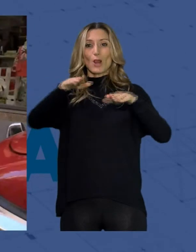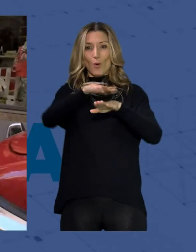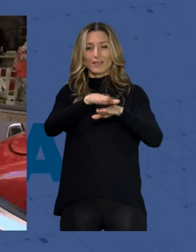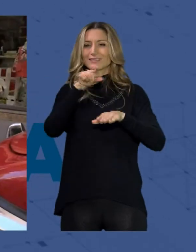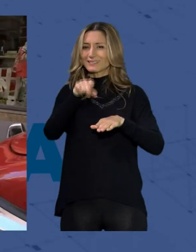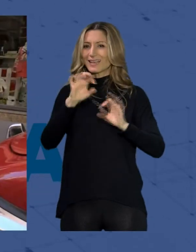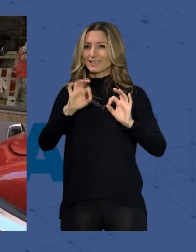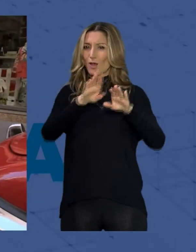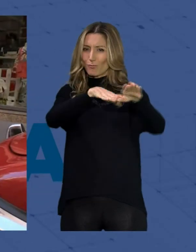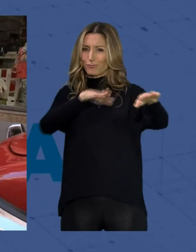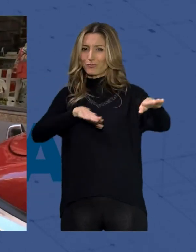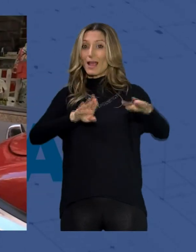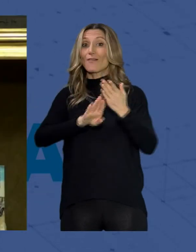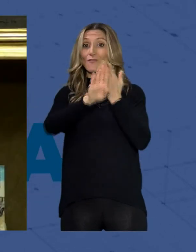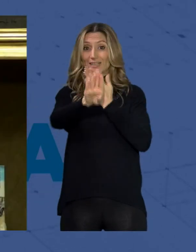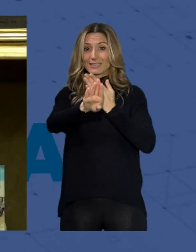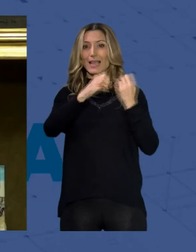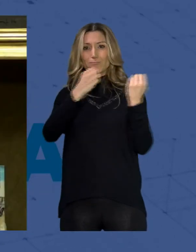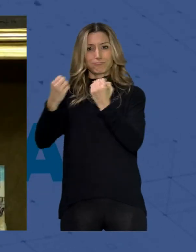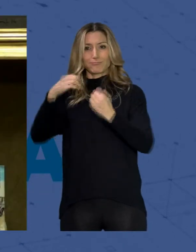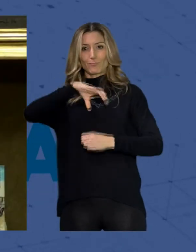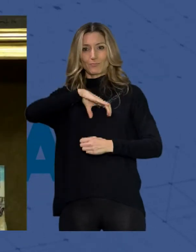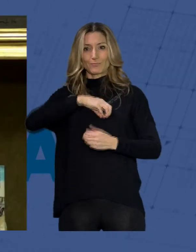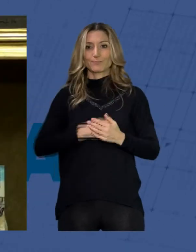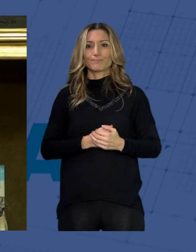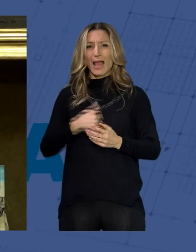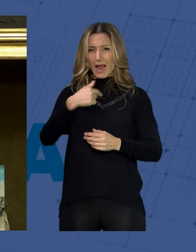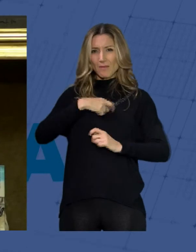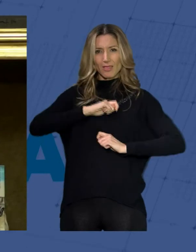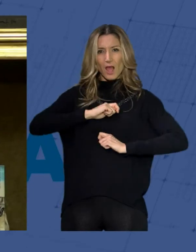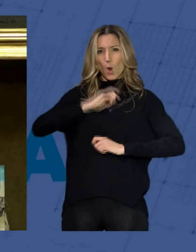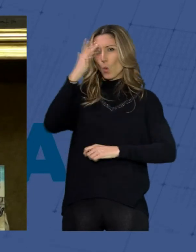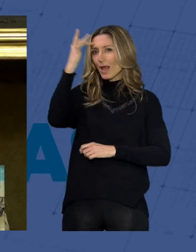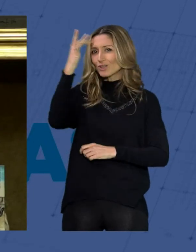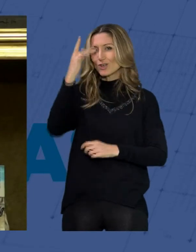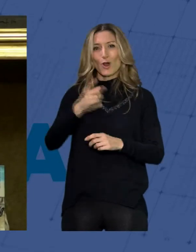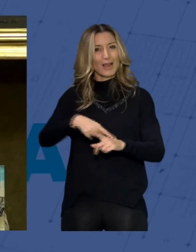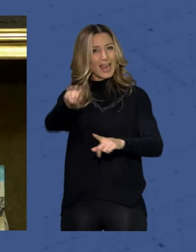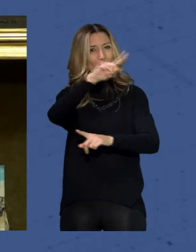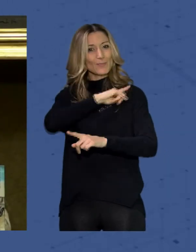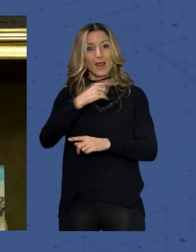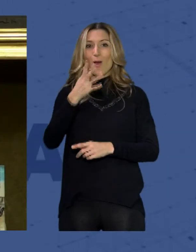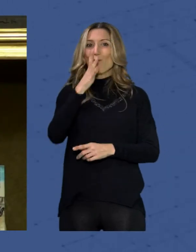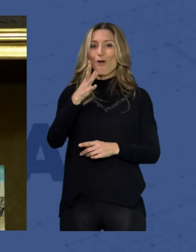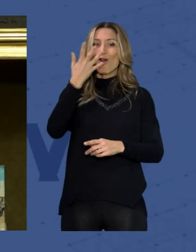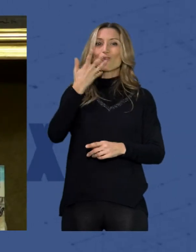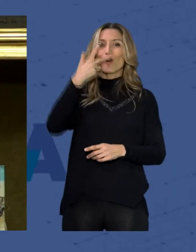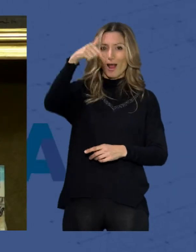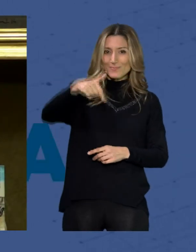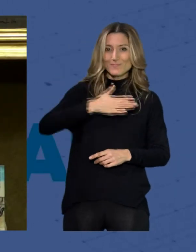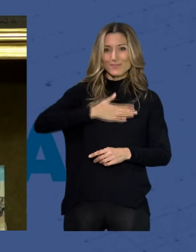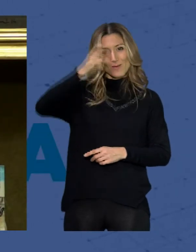coches frente a la institución provincial De verdad que a mí me hace una ilusión enorme que conozcáis nuestros pueblos que conozcáis el mío en